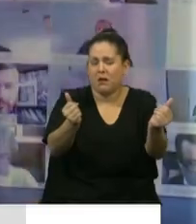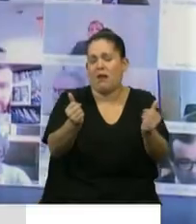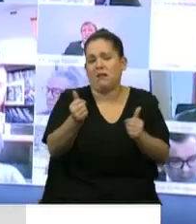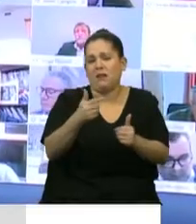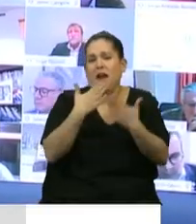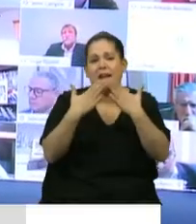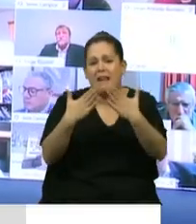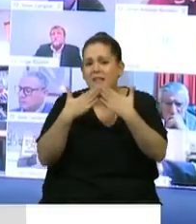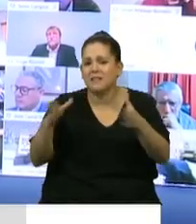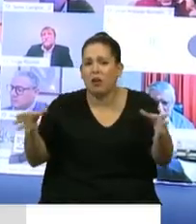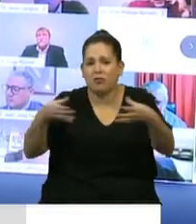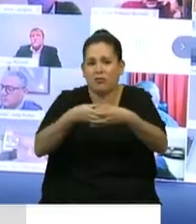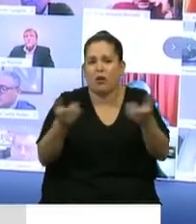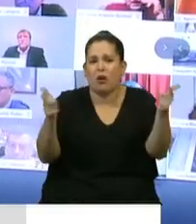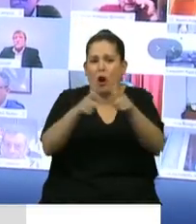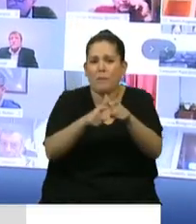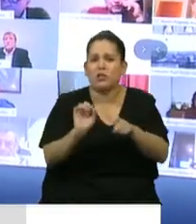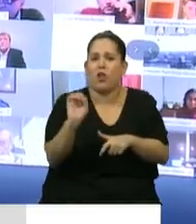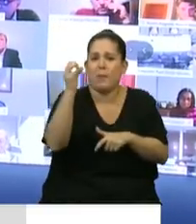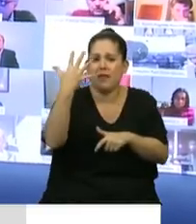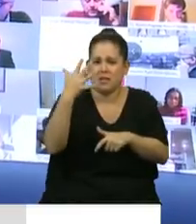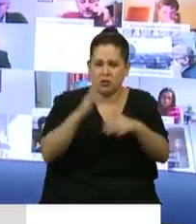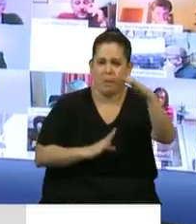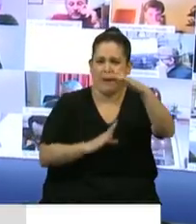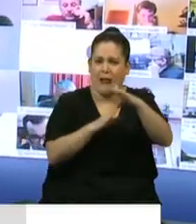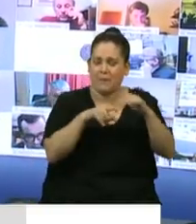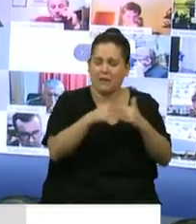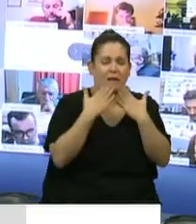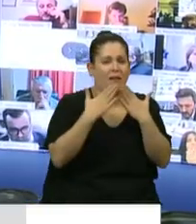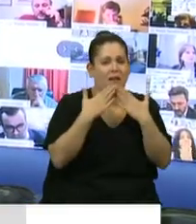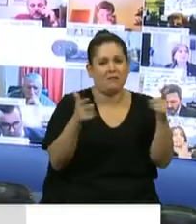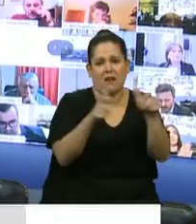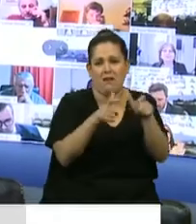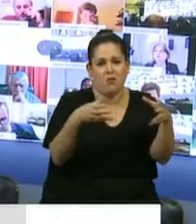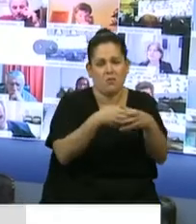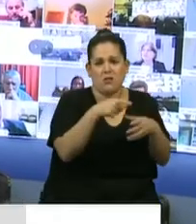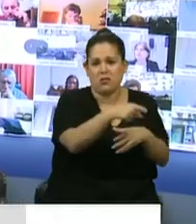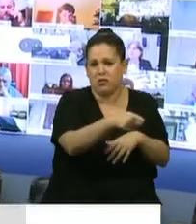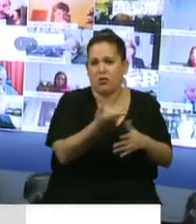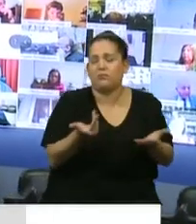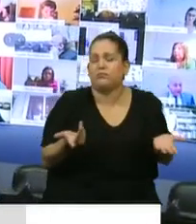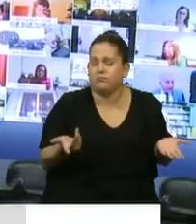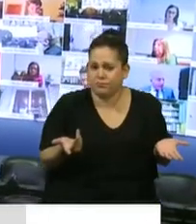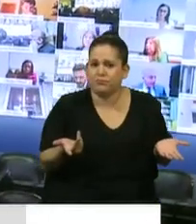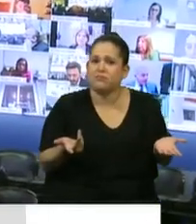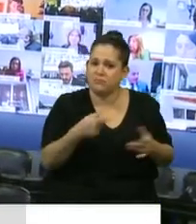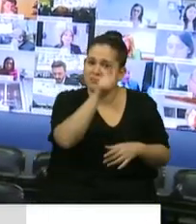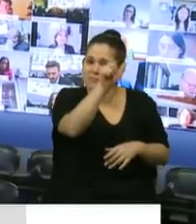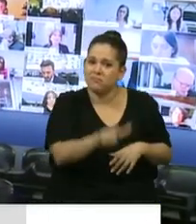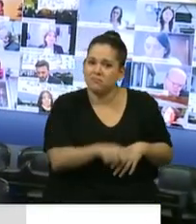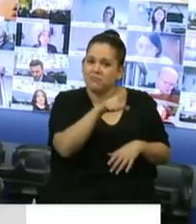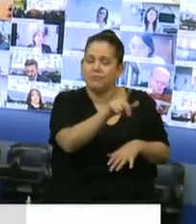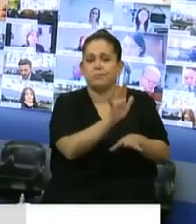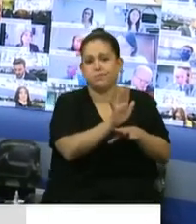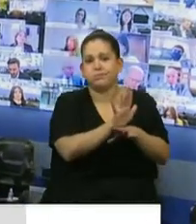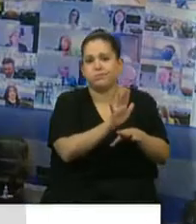colegas que integran la Comisión de Modernización Parlamentaria y haciéndolo en la figura de alguien que de alguna manera fue el